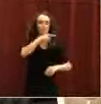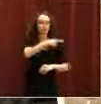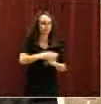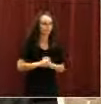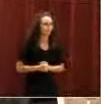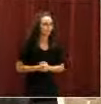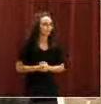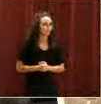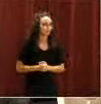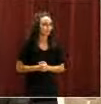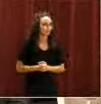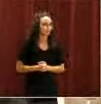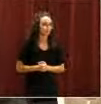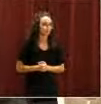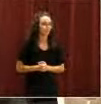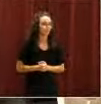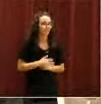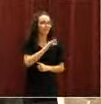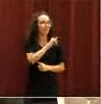Señor Fernández, le llamo al orden.